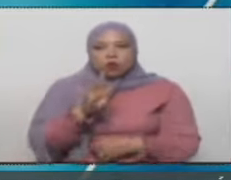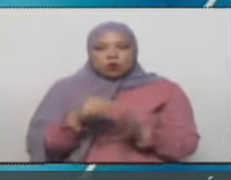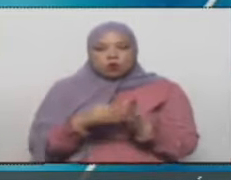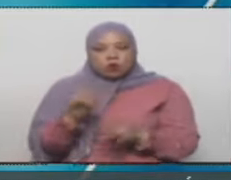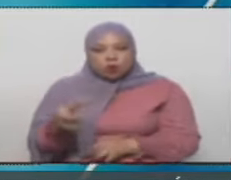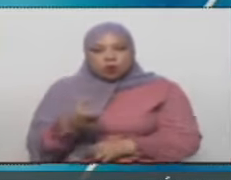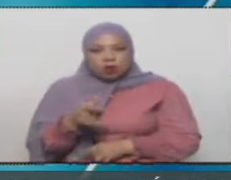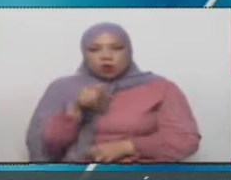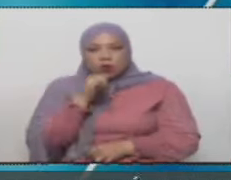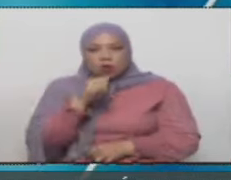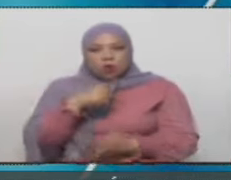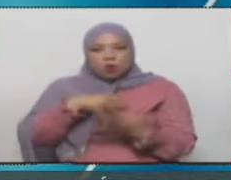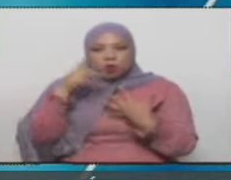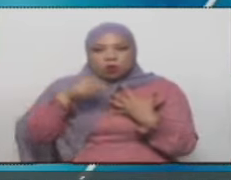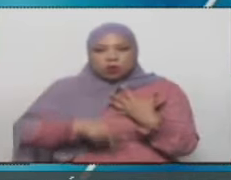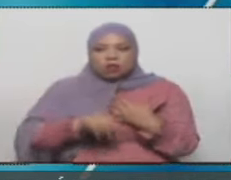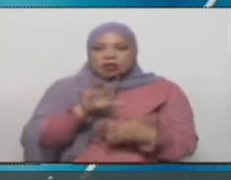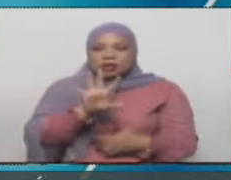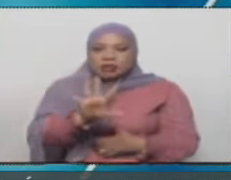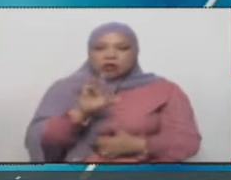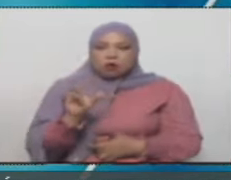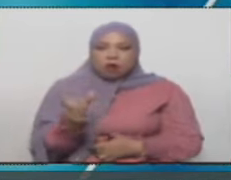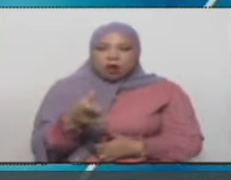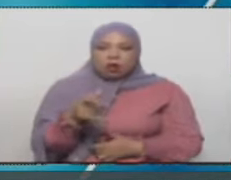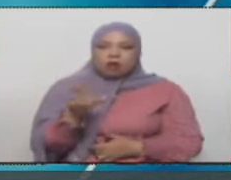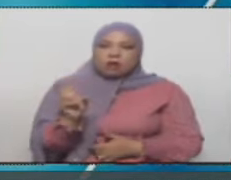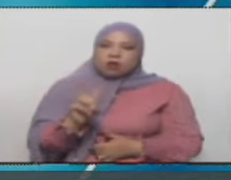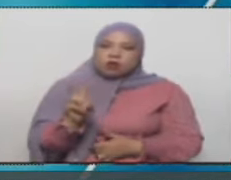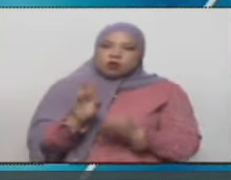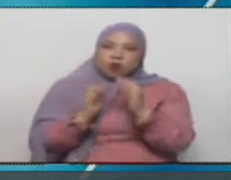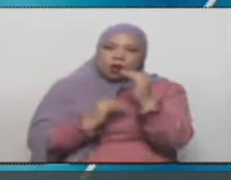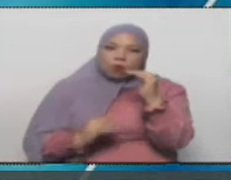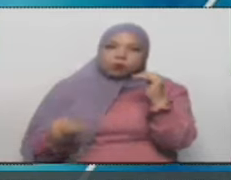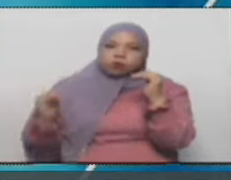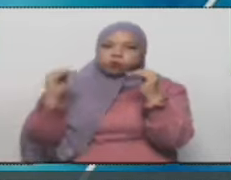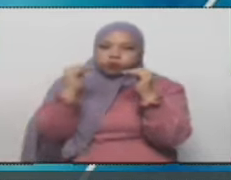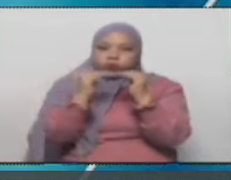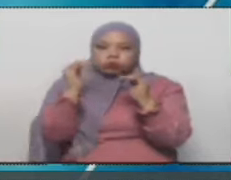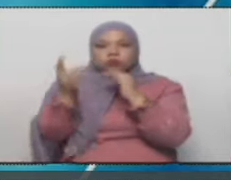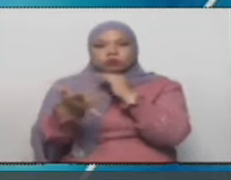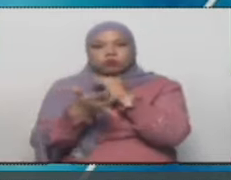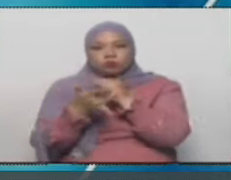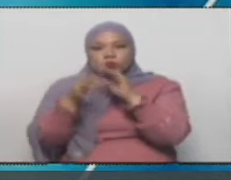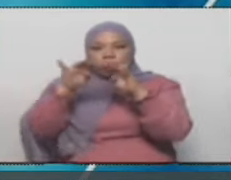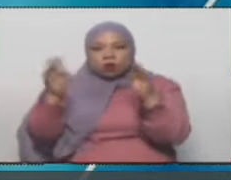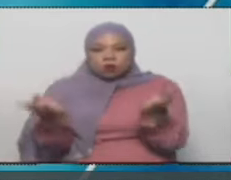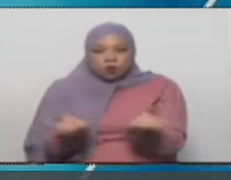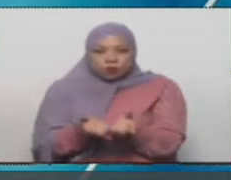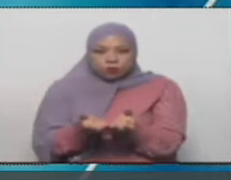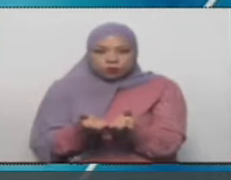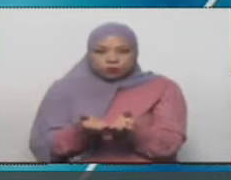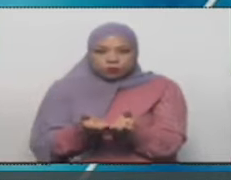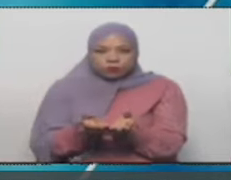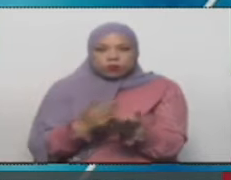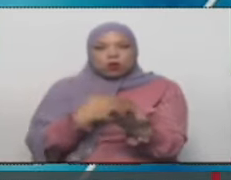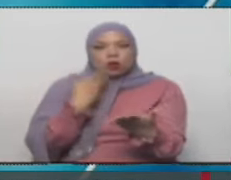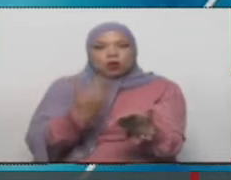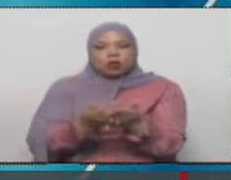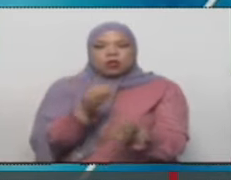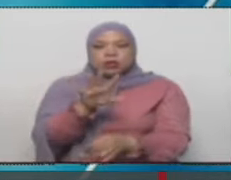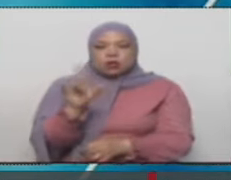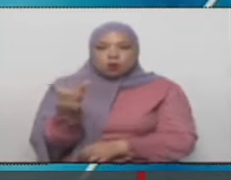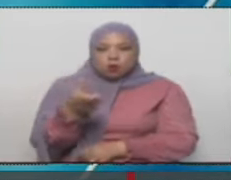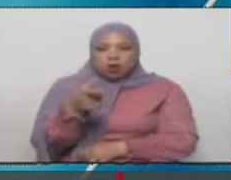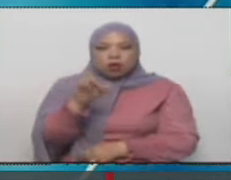y el proyecto de 5G. Venezuela se pondría a la vanguardia tecnológica del mundo con el proyecto de 5G.